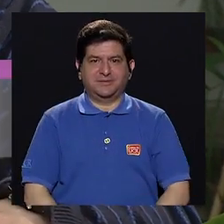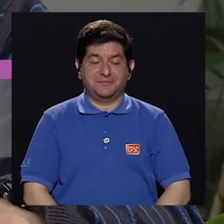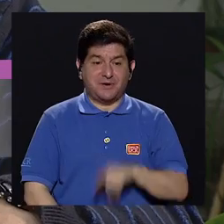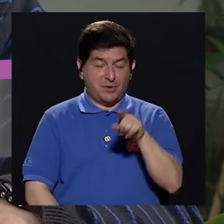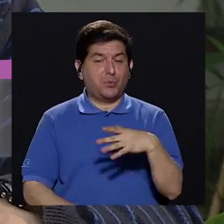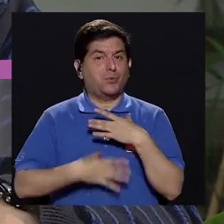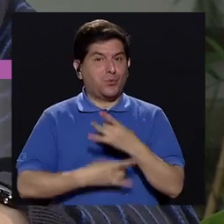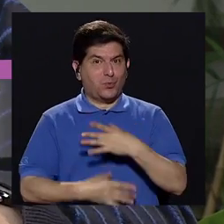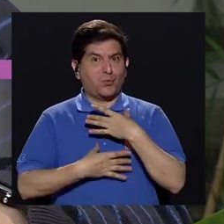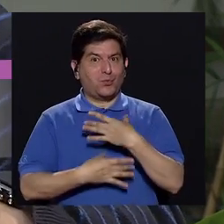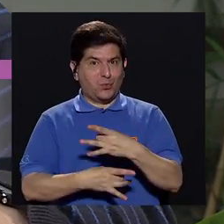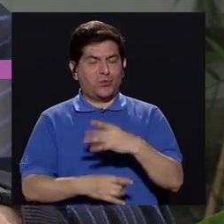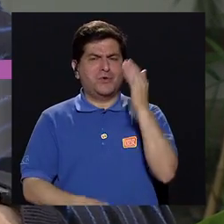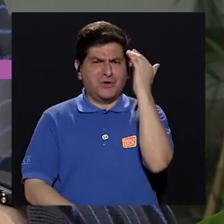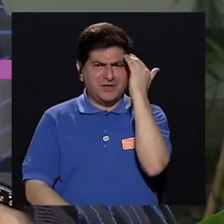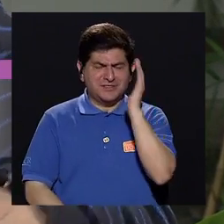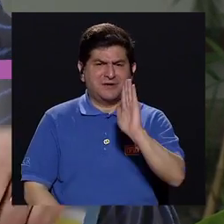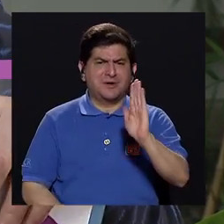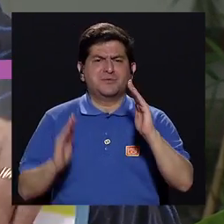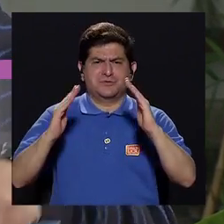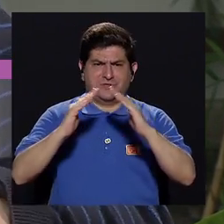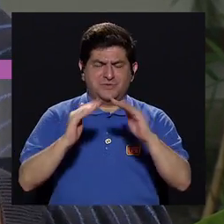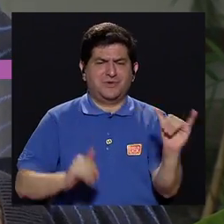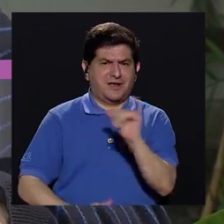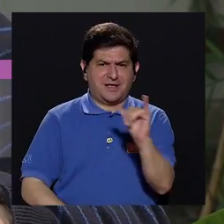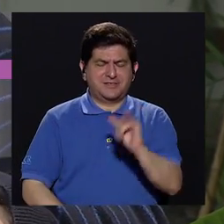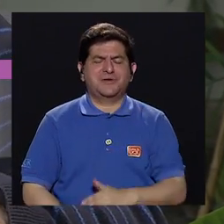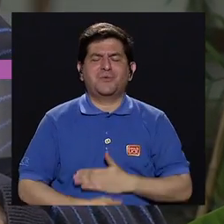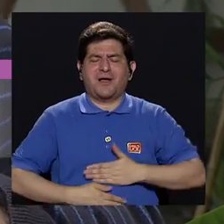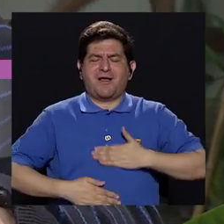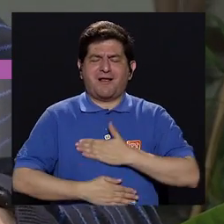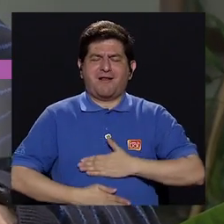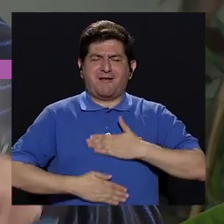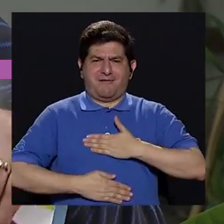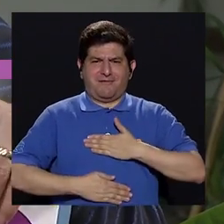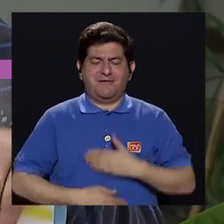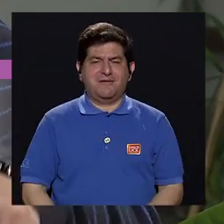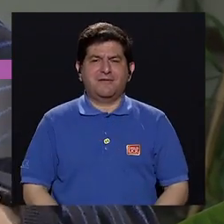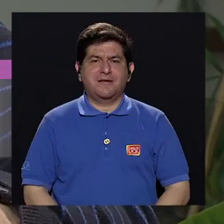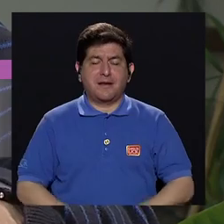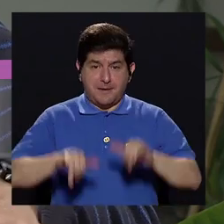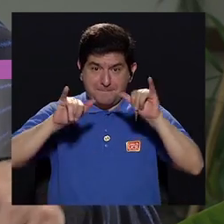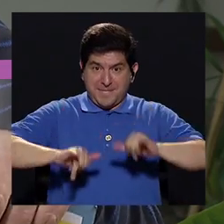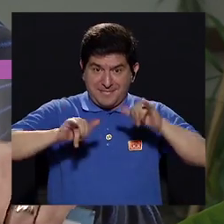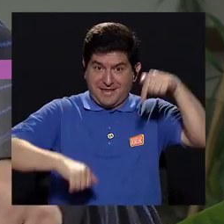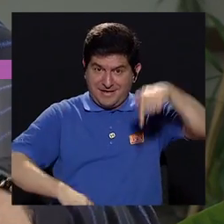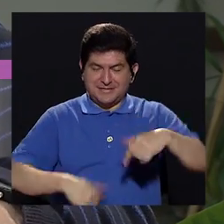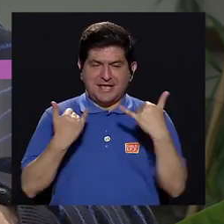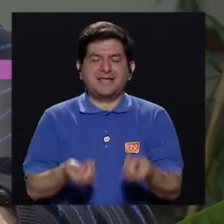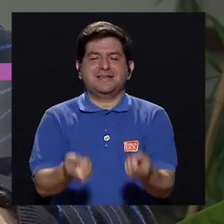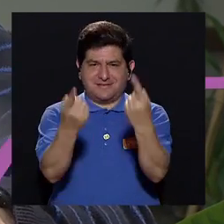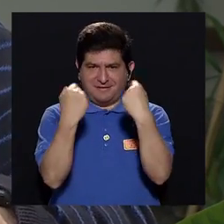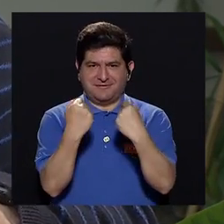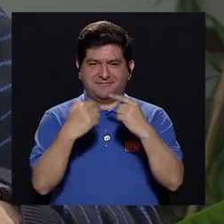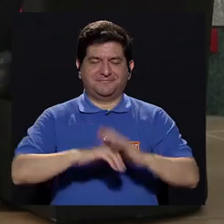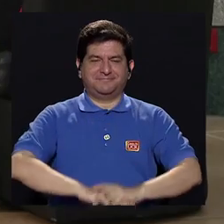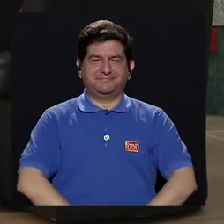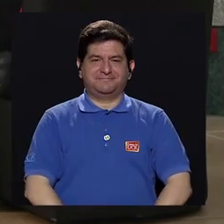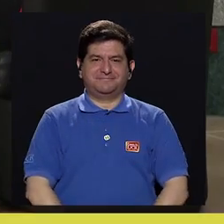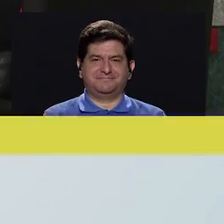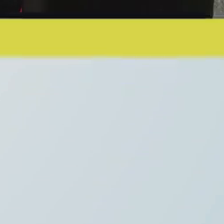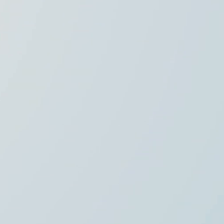es un momento interesante y que sabemos que en sus hogares también están disfrutando. Por favor, quédense y pronto retornamos.